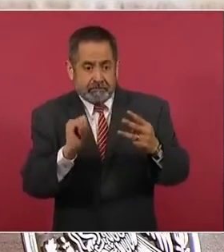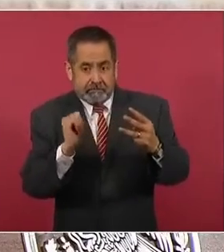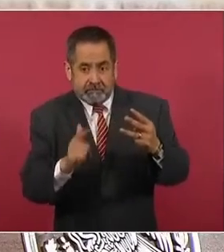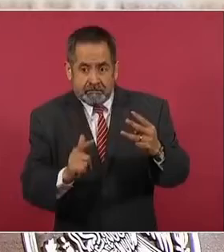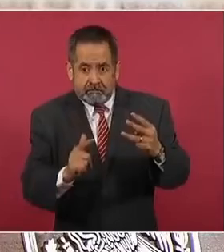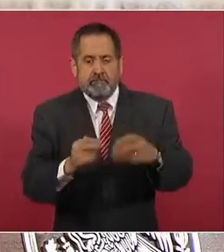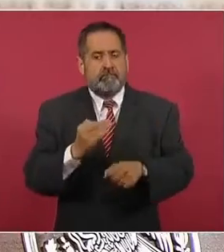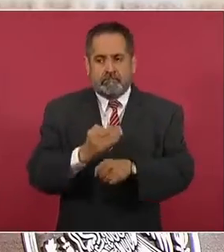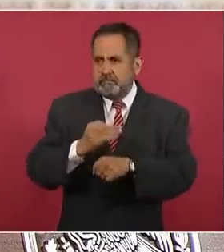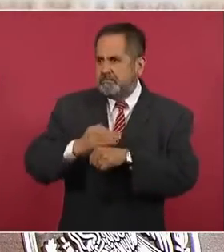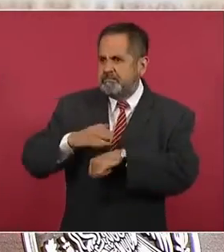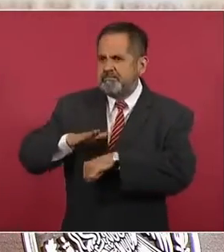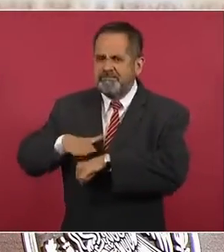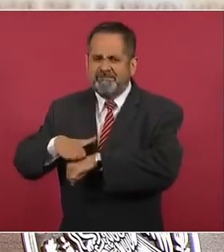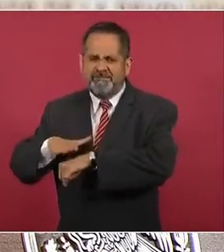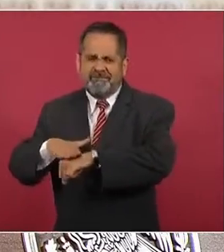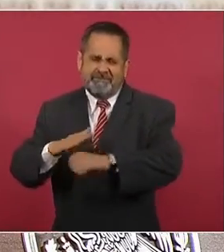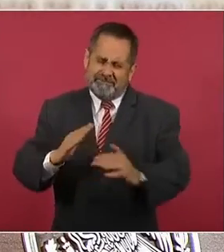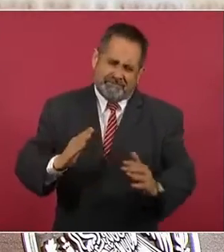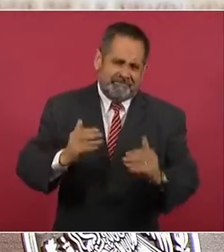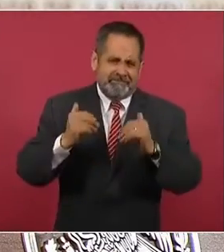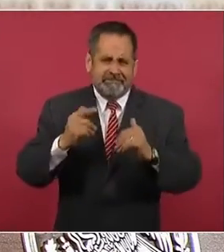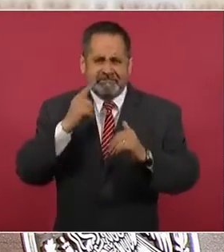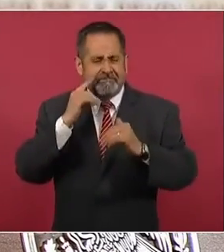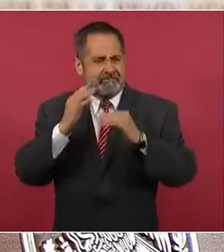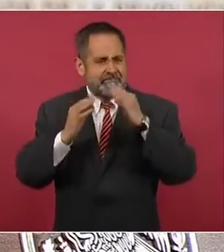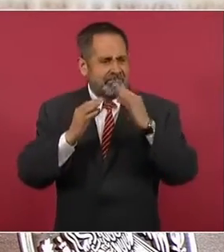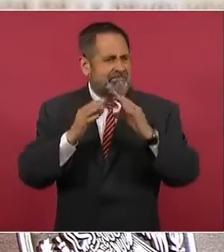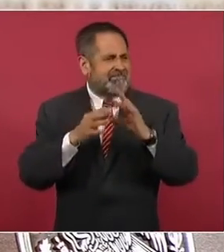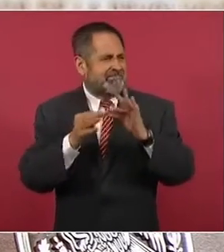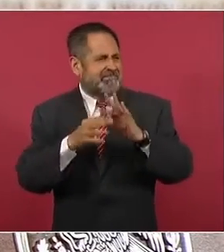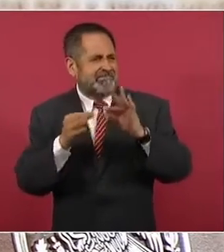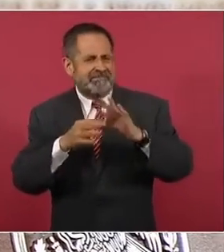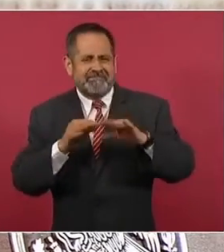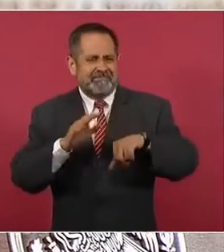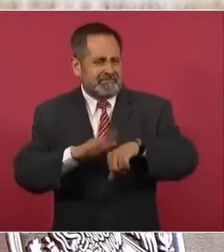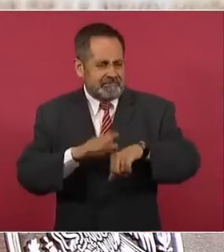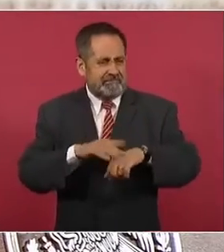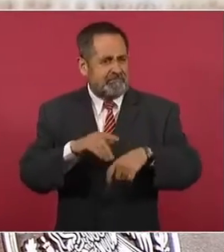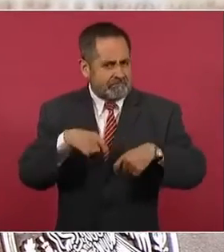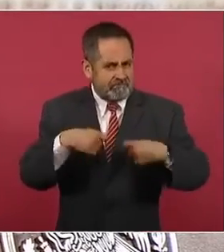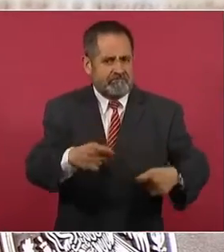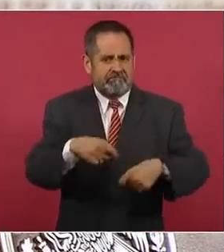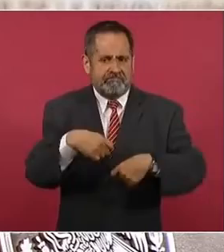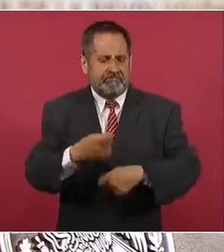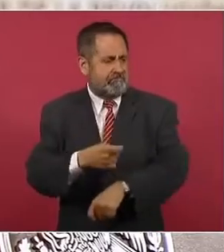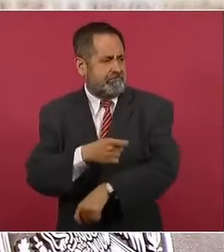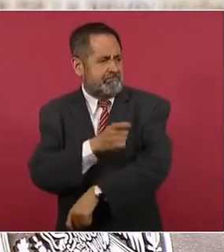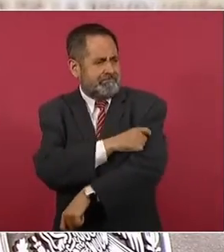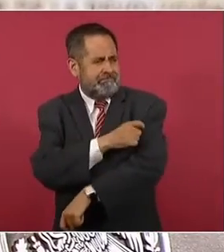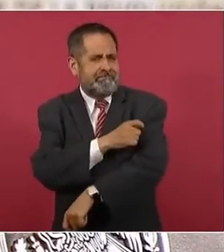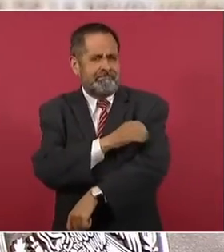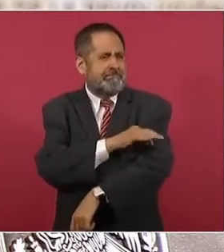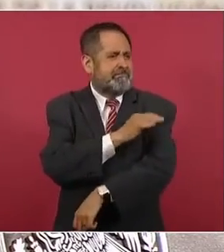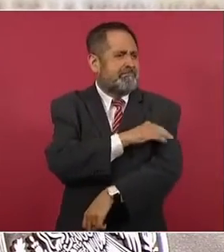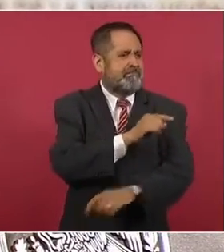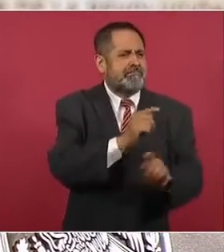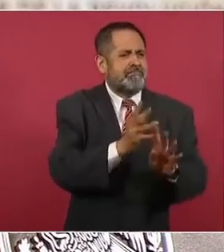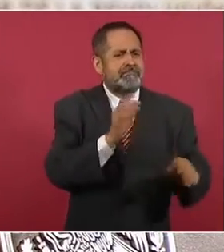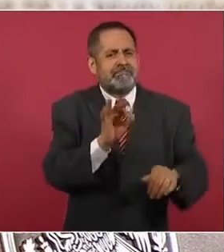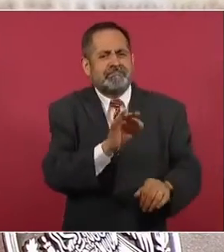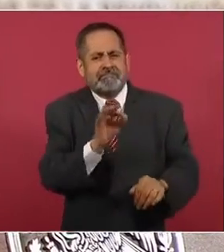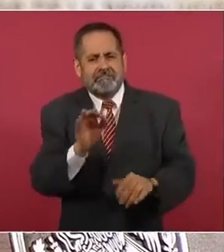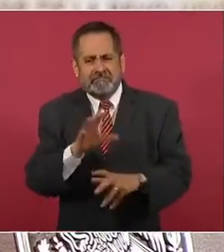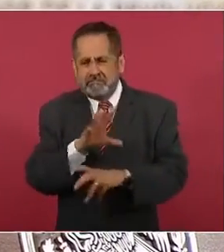en una campaña intensa de vacunación que queremos